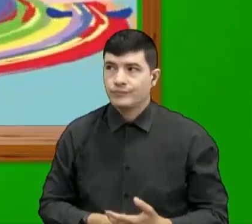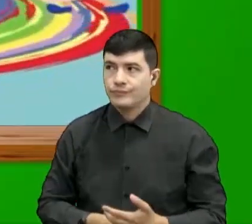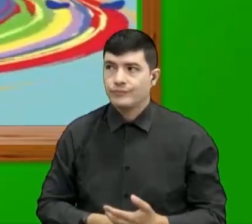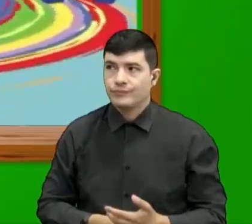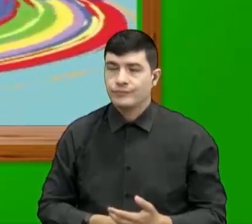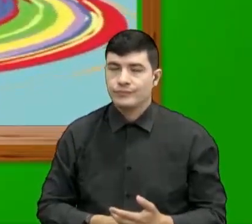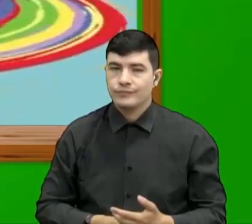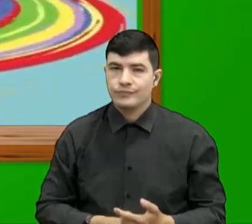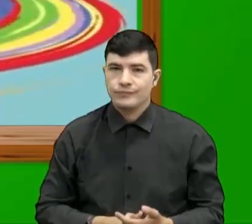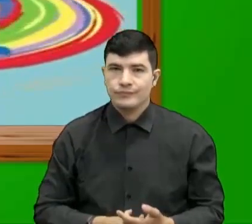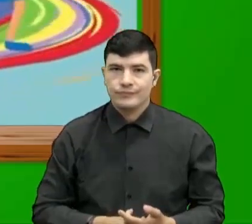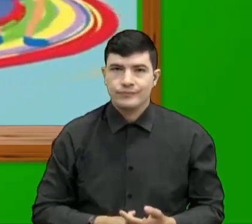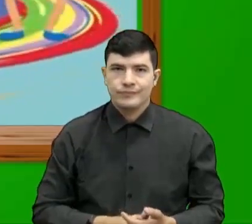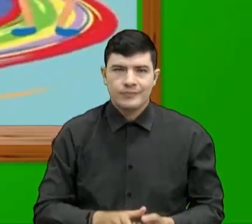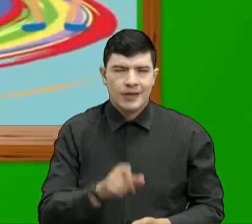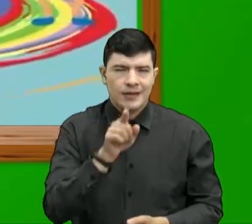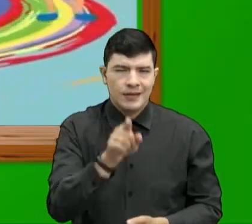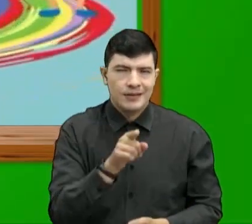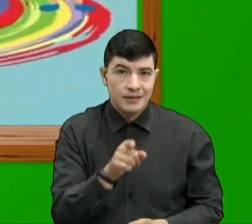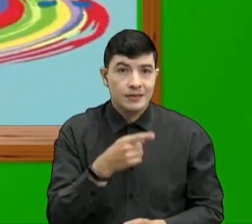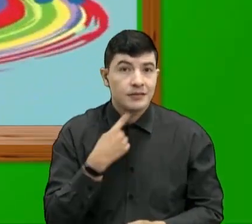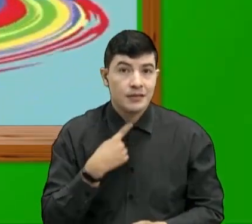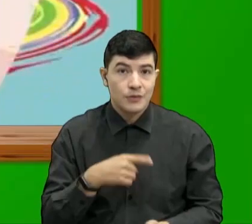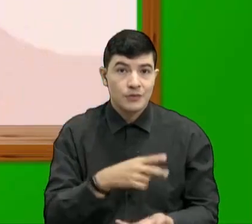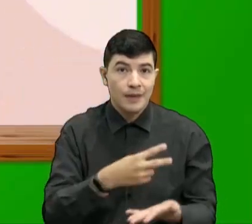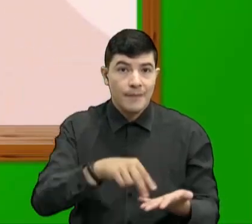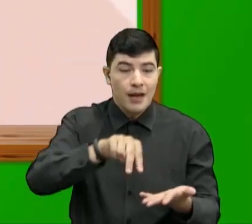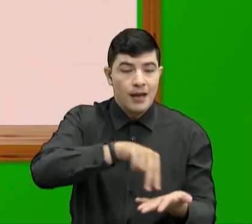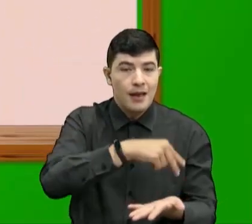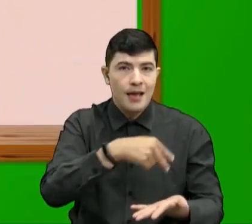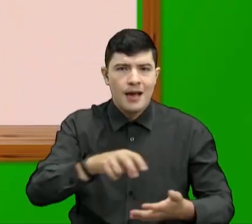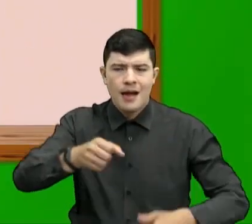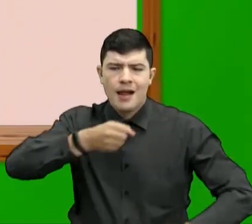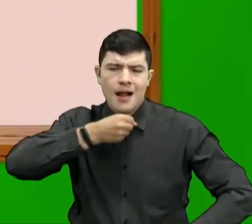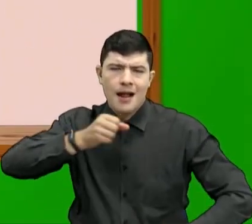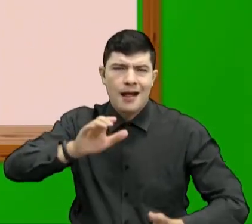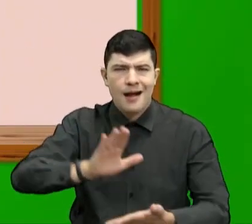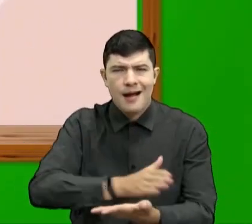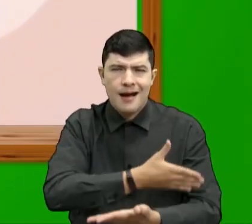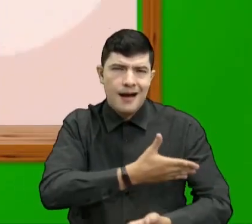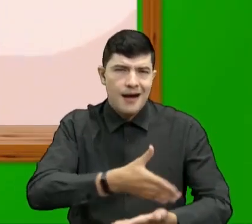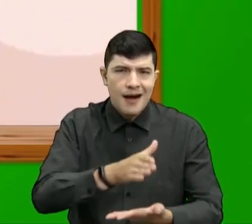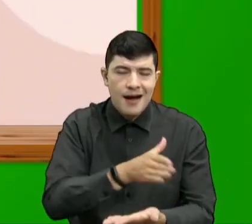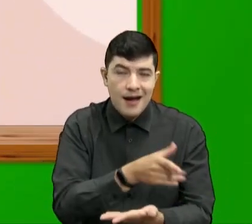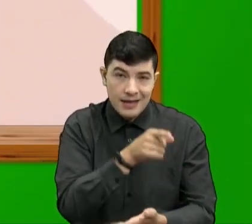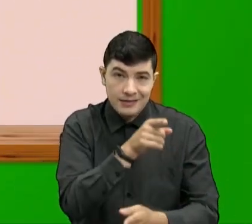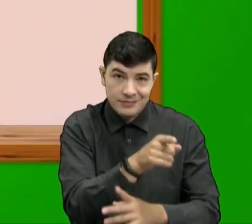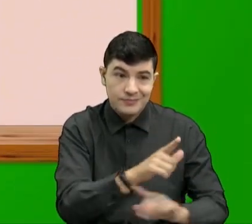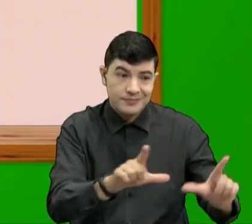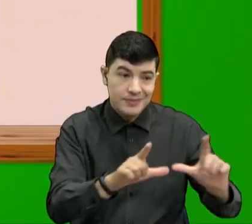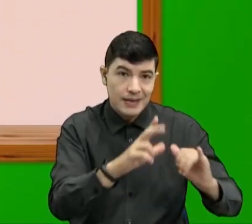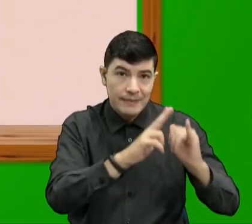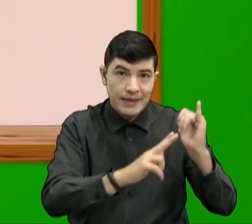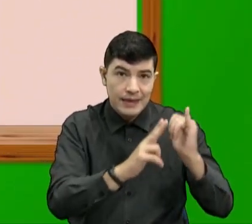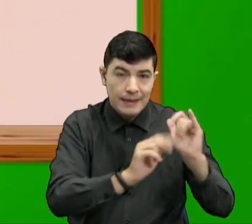Si te gusta cantar y bailar, este video del canal Hola Niños te va a encantar. Diviértete